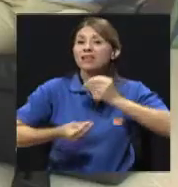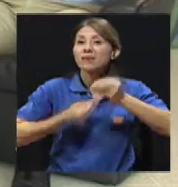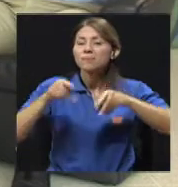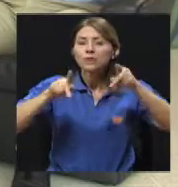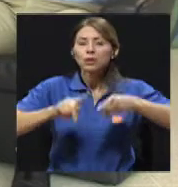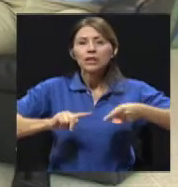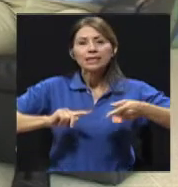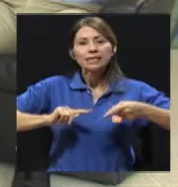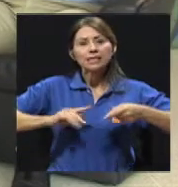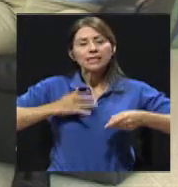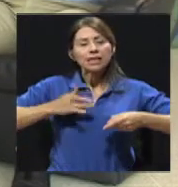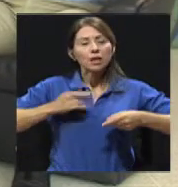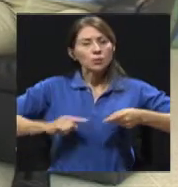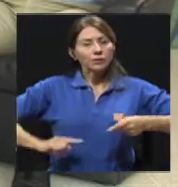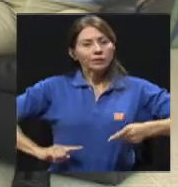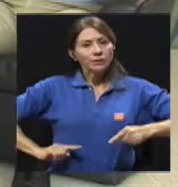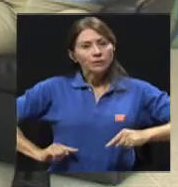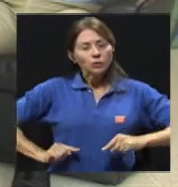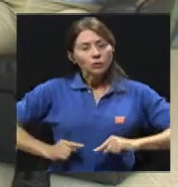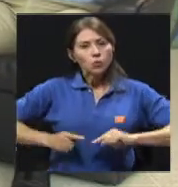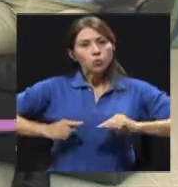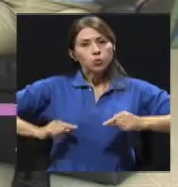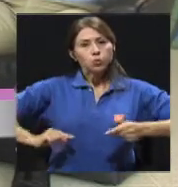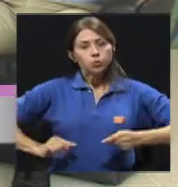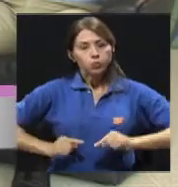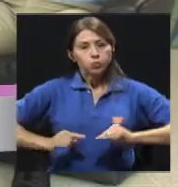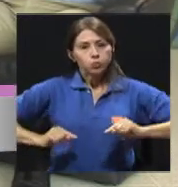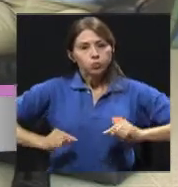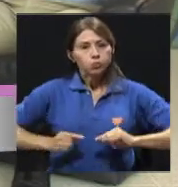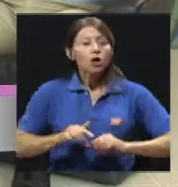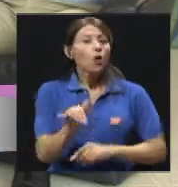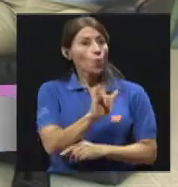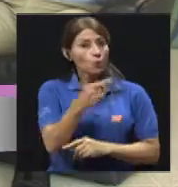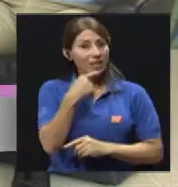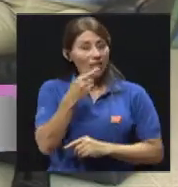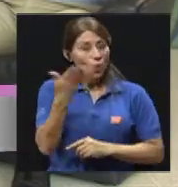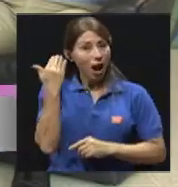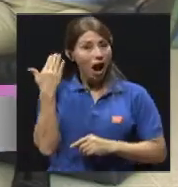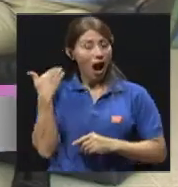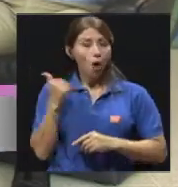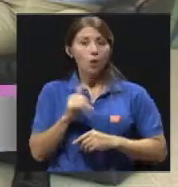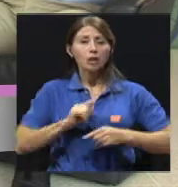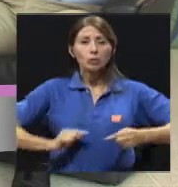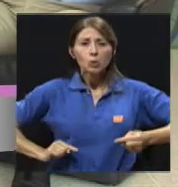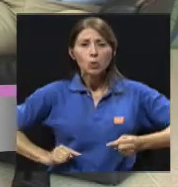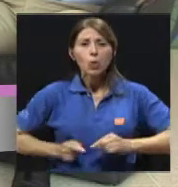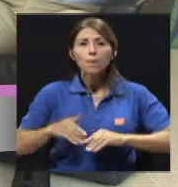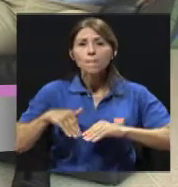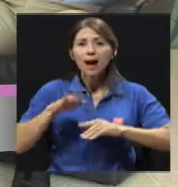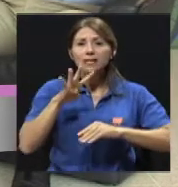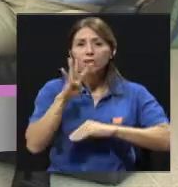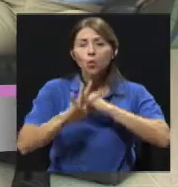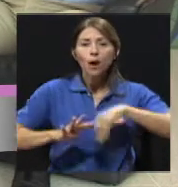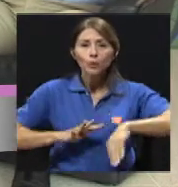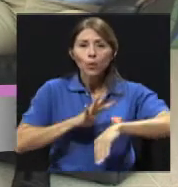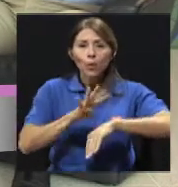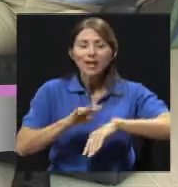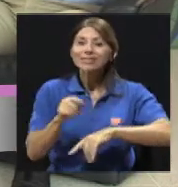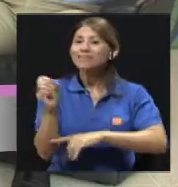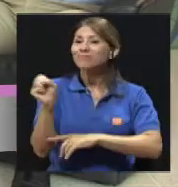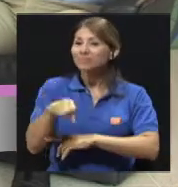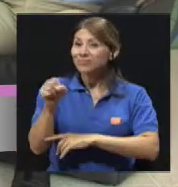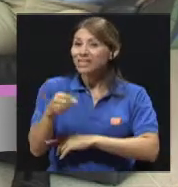Claro. Ese que comentábamos en el bloque anterior. Sí, señor. Mayor de cuatro horas, continuo. Sí, señor. Si usted hiciera una encuesta